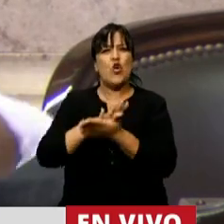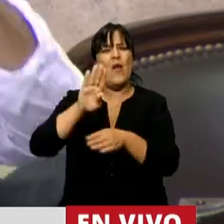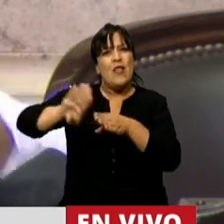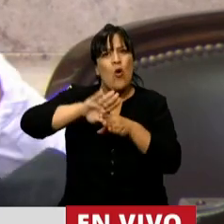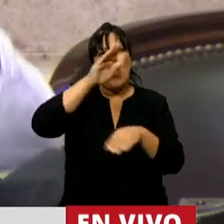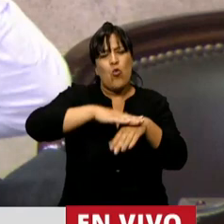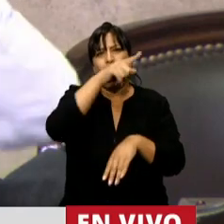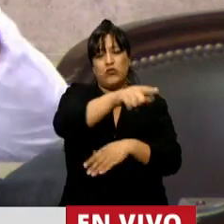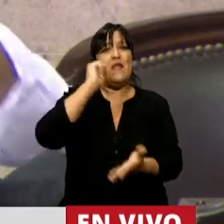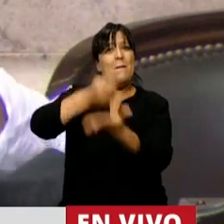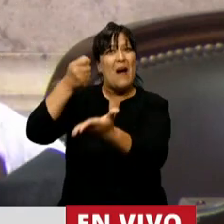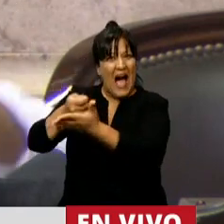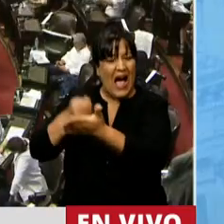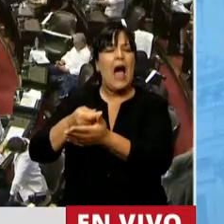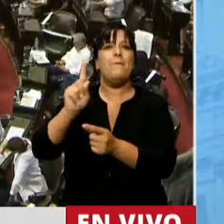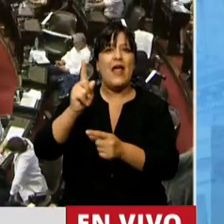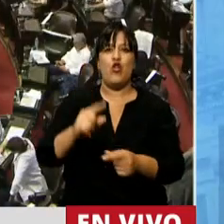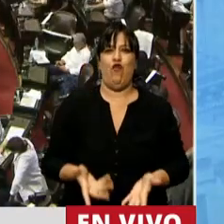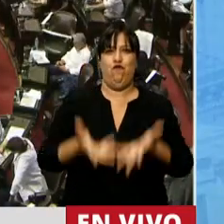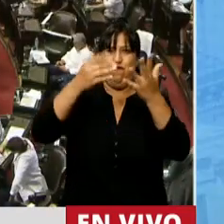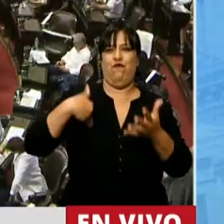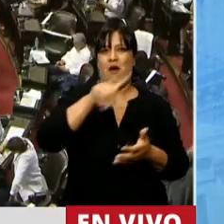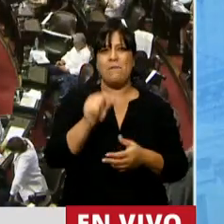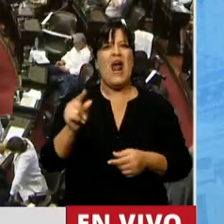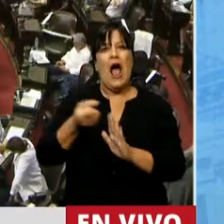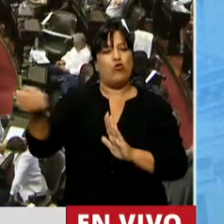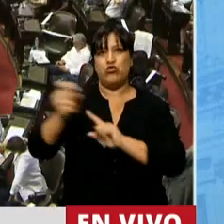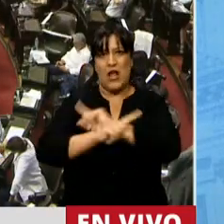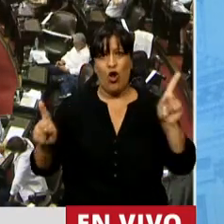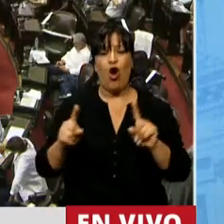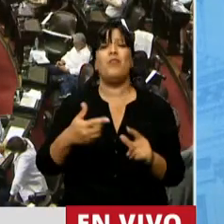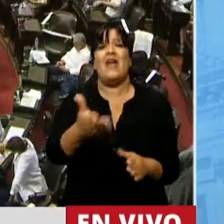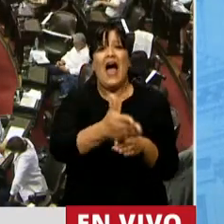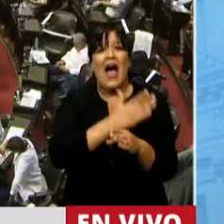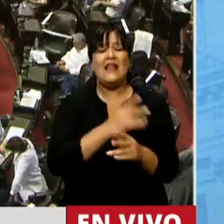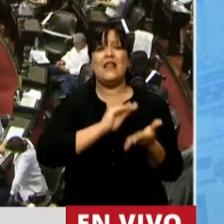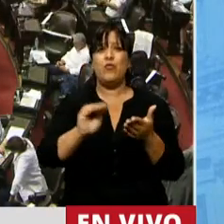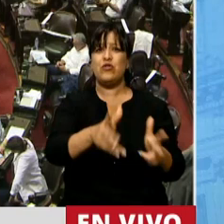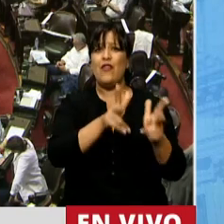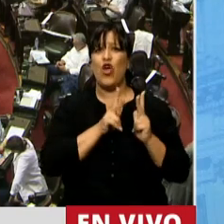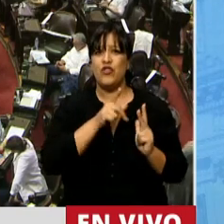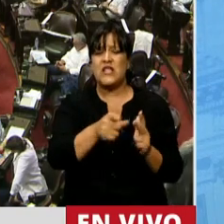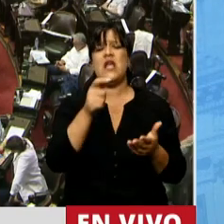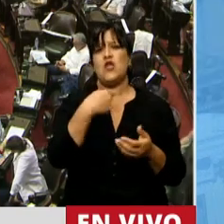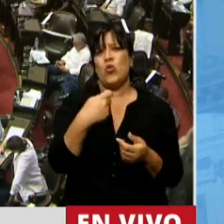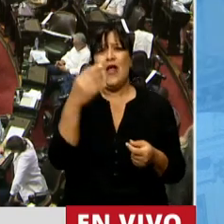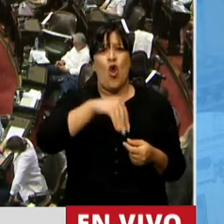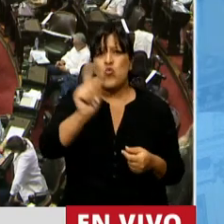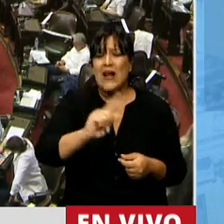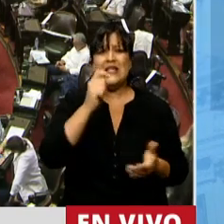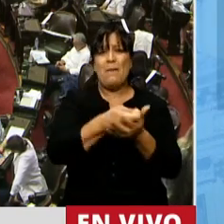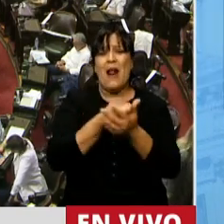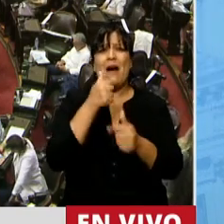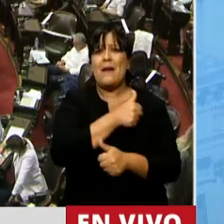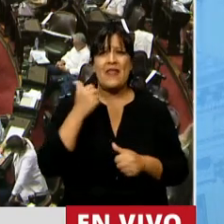que ustedes dejaron, pagar la deuda con crecimiento y no hacer ajuste. Decía el diputado propinante que a los jubilados no les va a alcanzar la plata para pagar